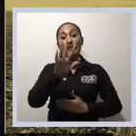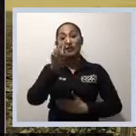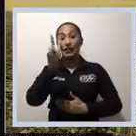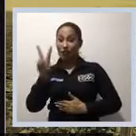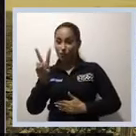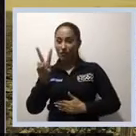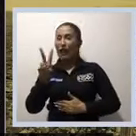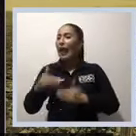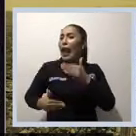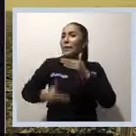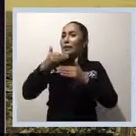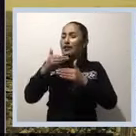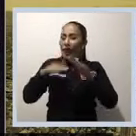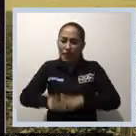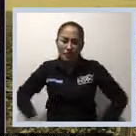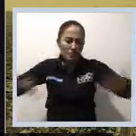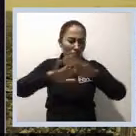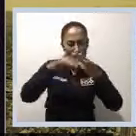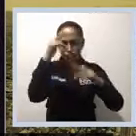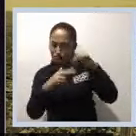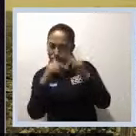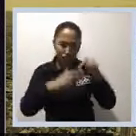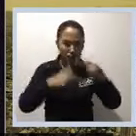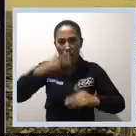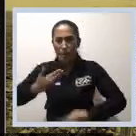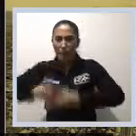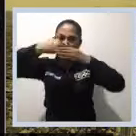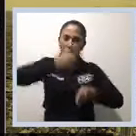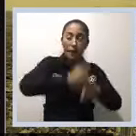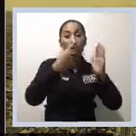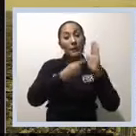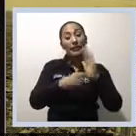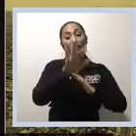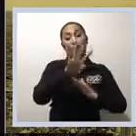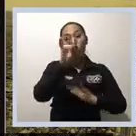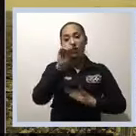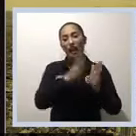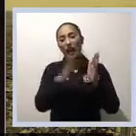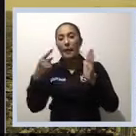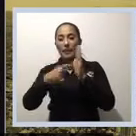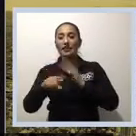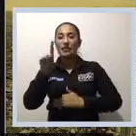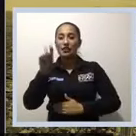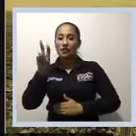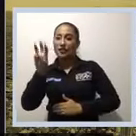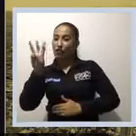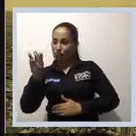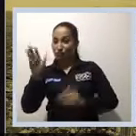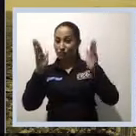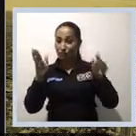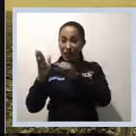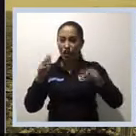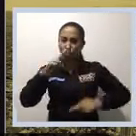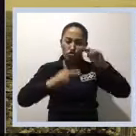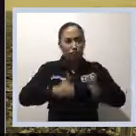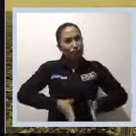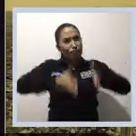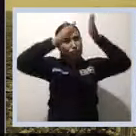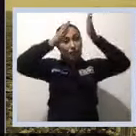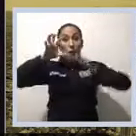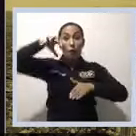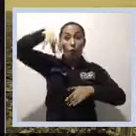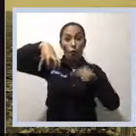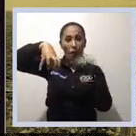Lamentablemente en 1785 un temblor derriba parte de la edificación y deben en 1805